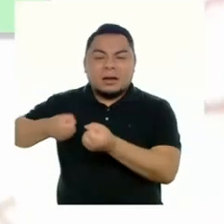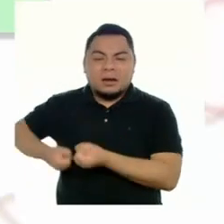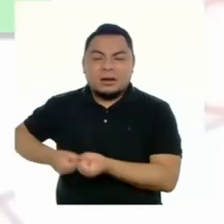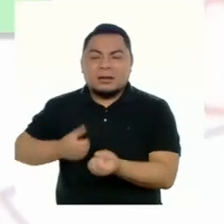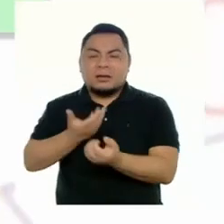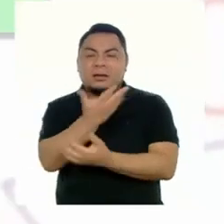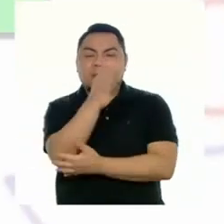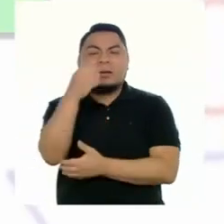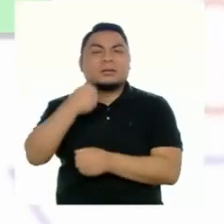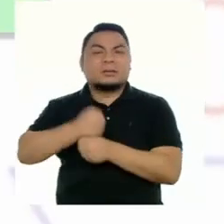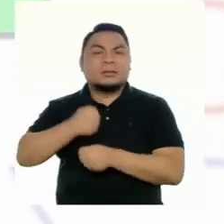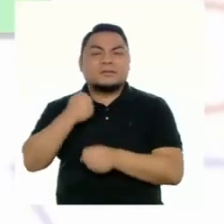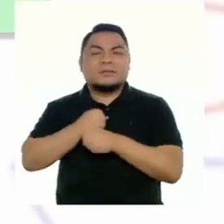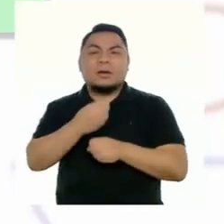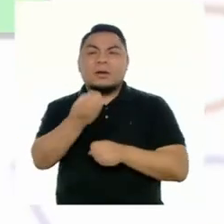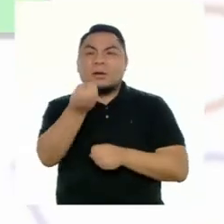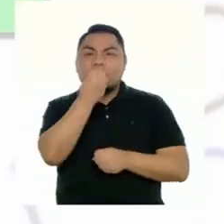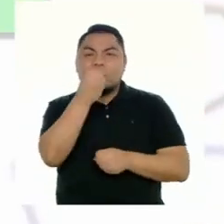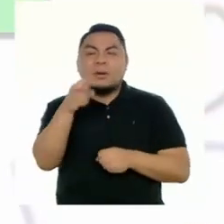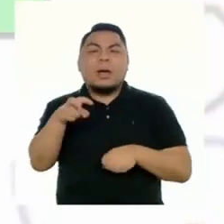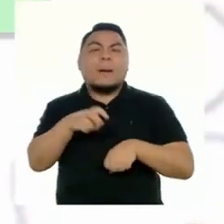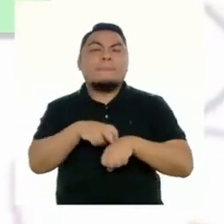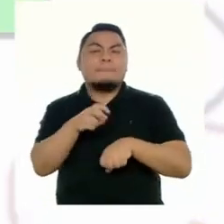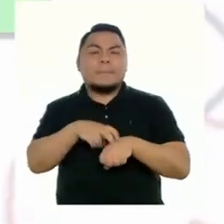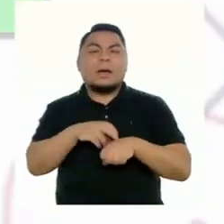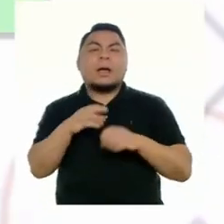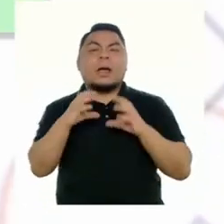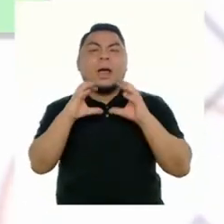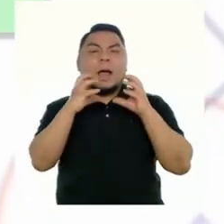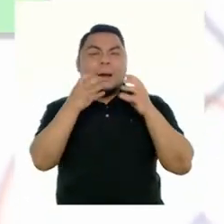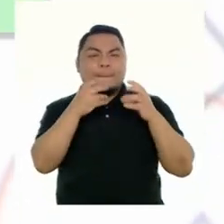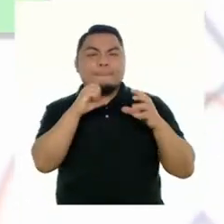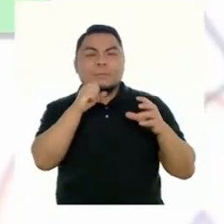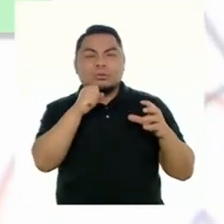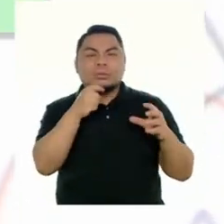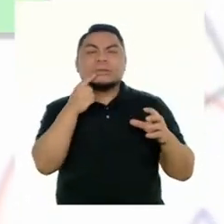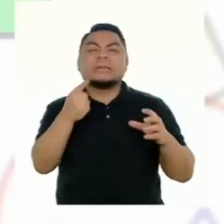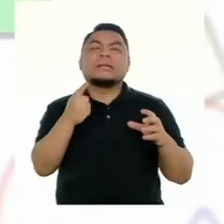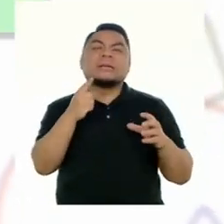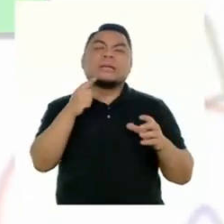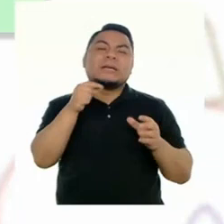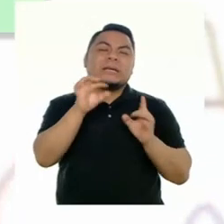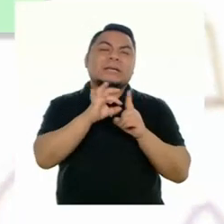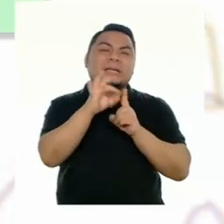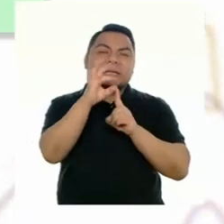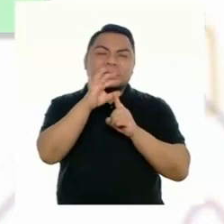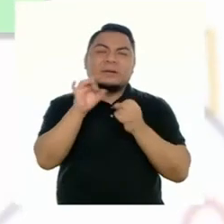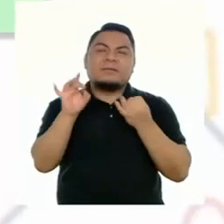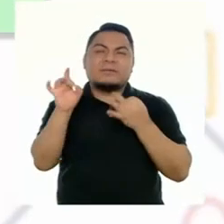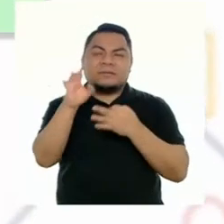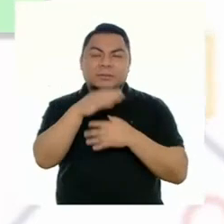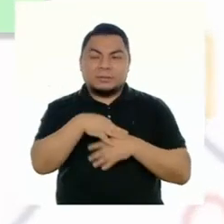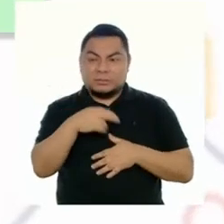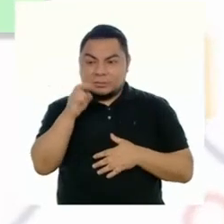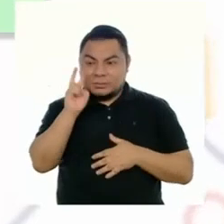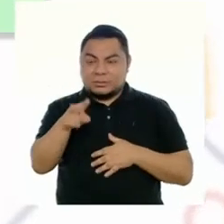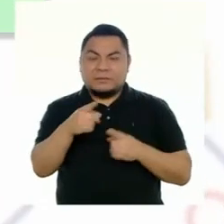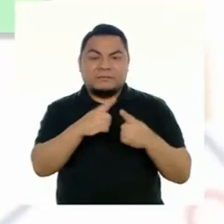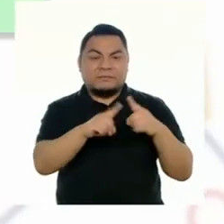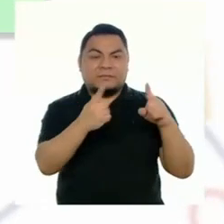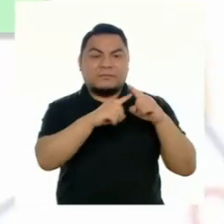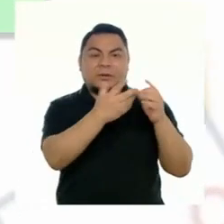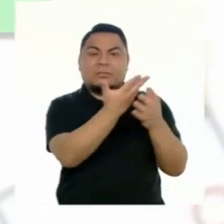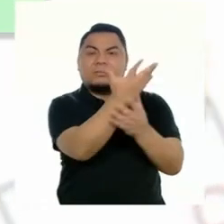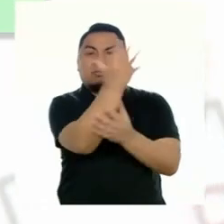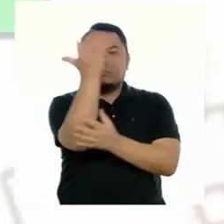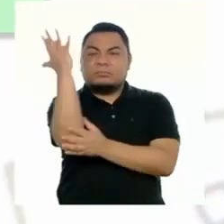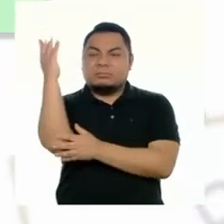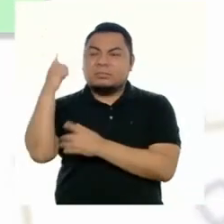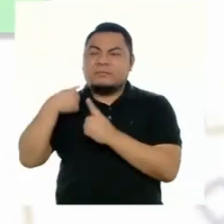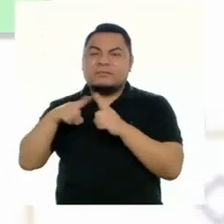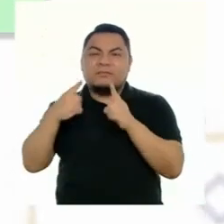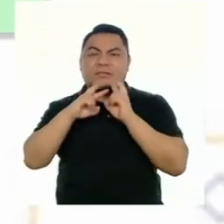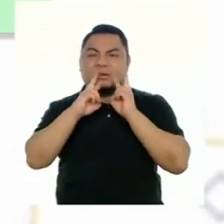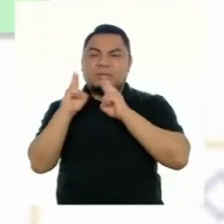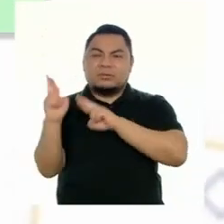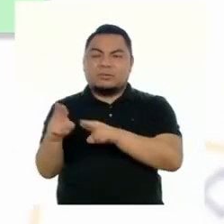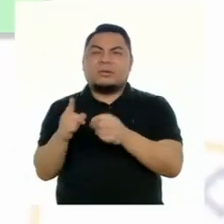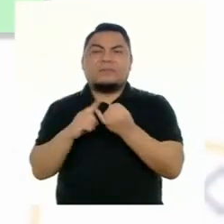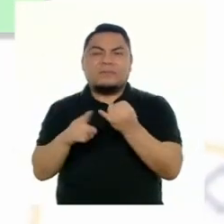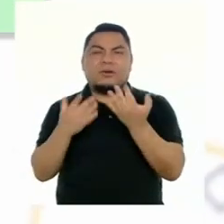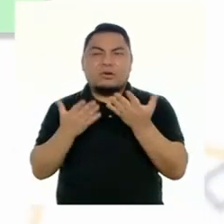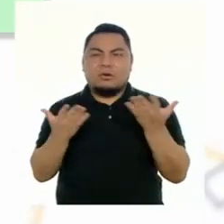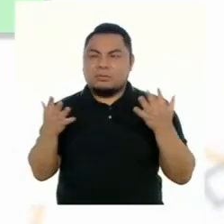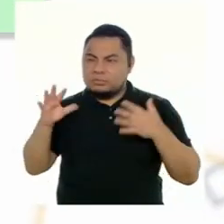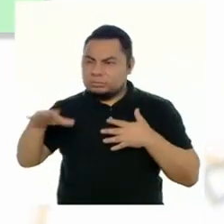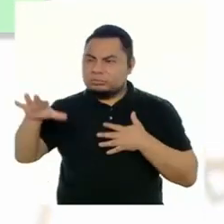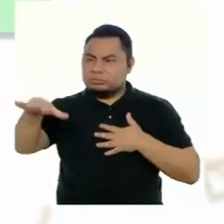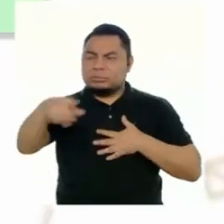trabajamos cultivando alimentos como papas, camotes y quinoa, entre otros. Veo la biodiversidad en todas las variedades de